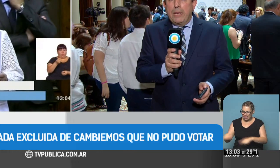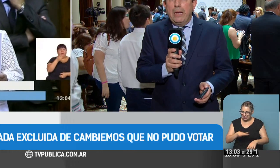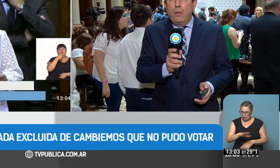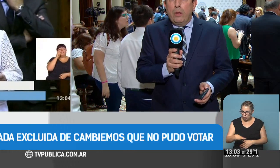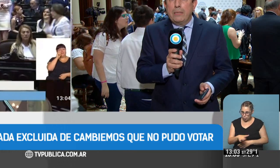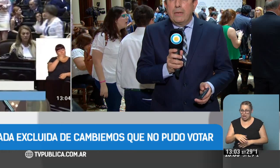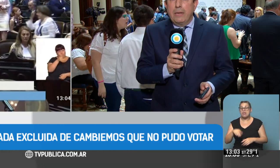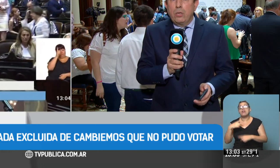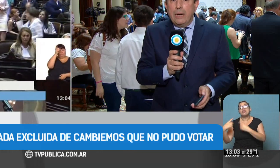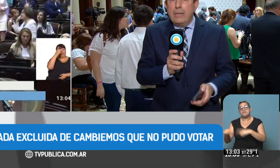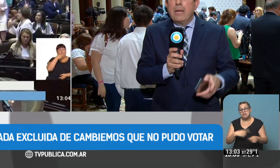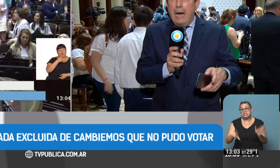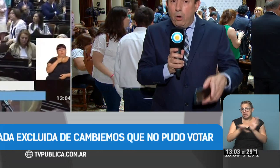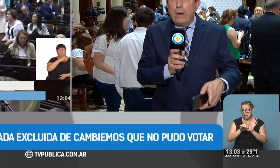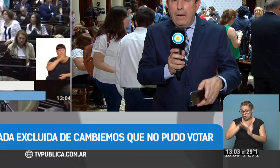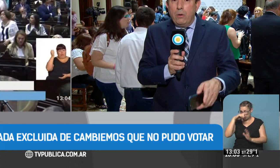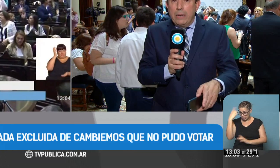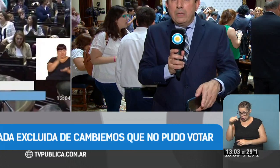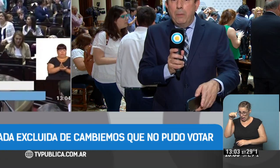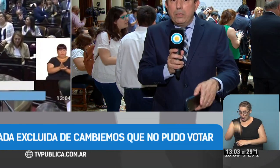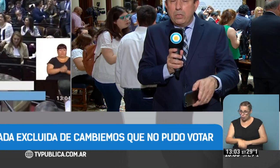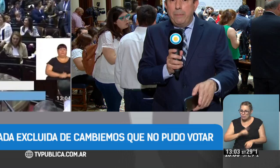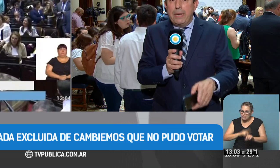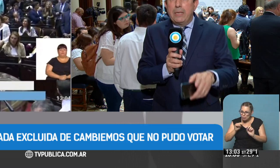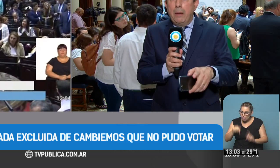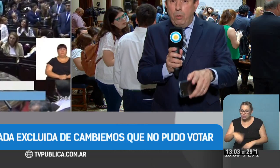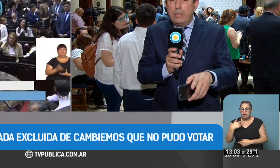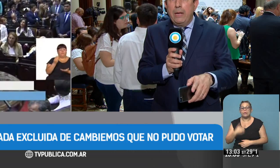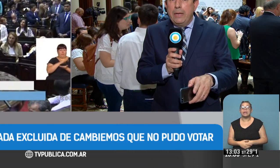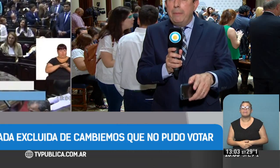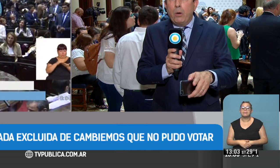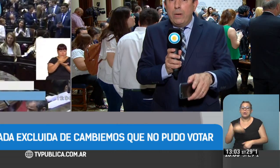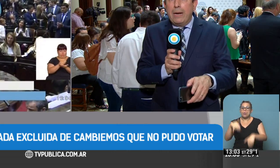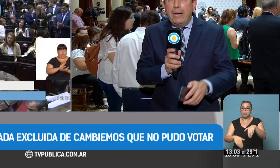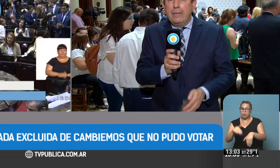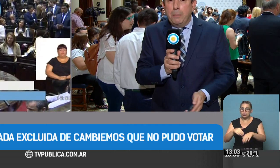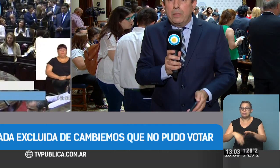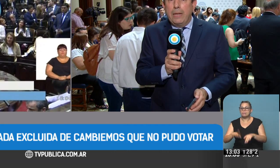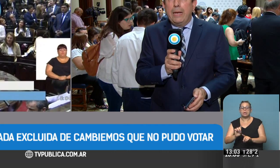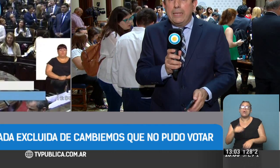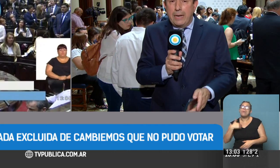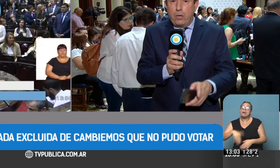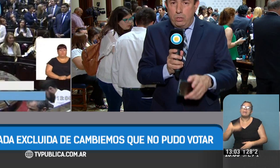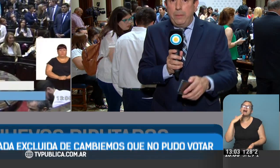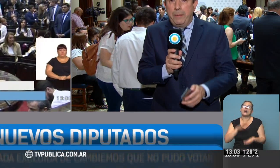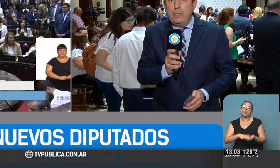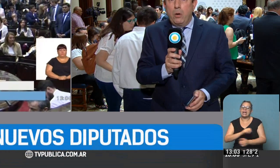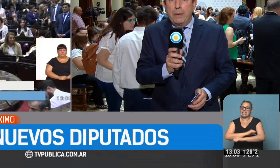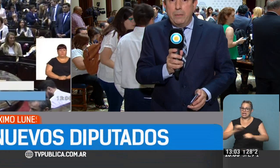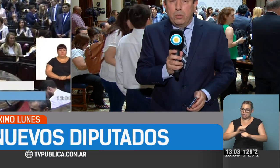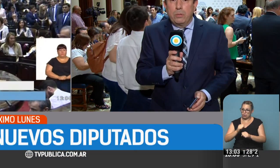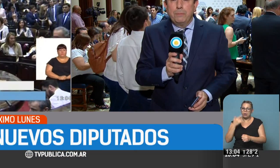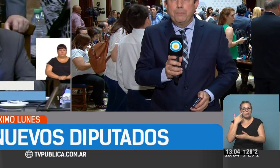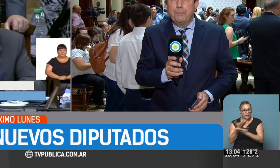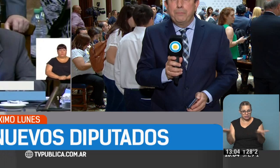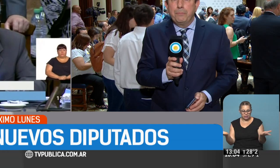legisladores nacionales. Ahora, ahora en este momento, si les parece, vota, va a jurar la diputada Elisa Carrió. Si les parece, lo